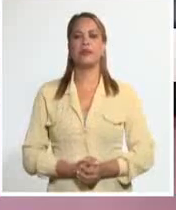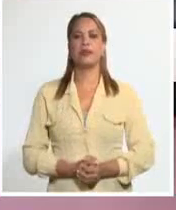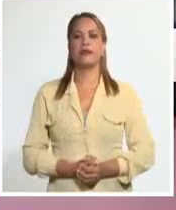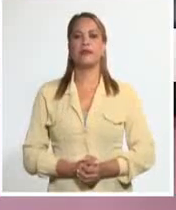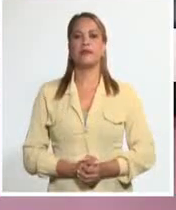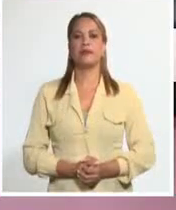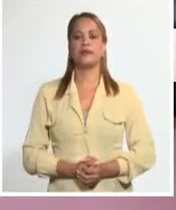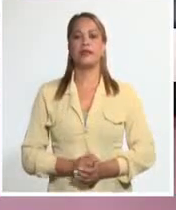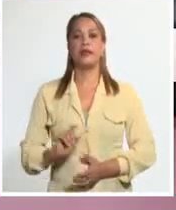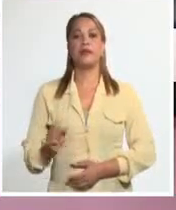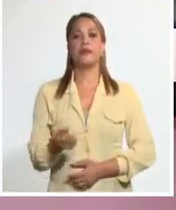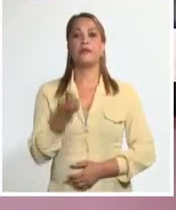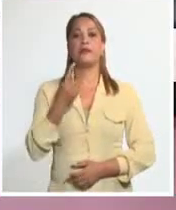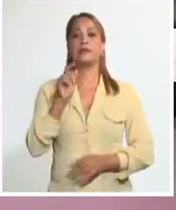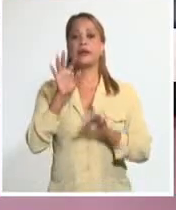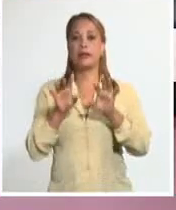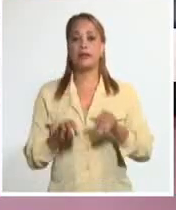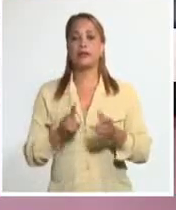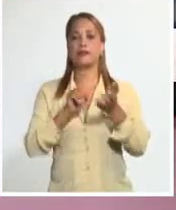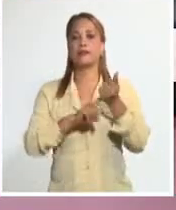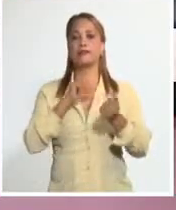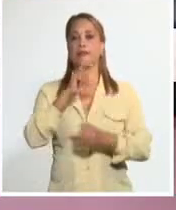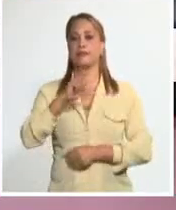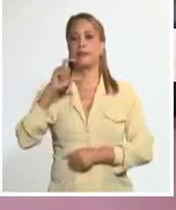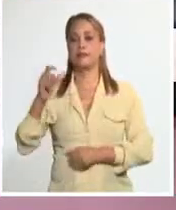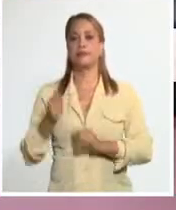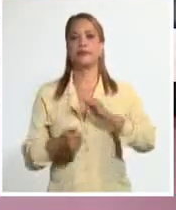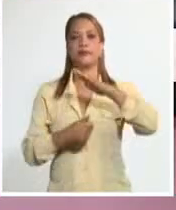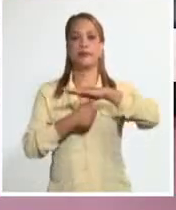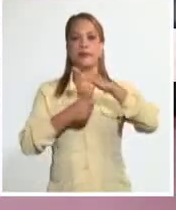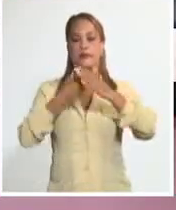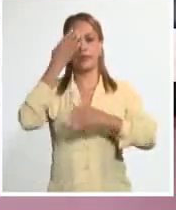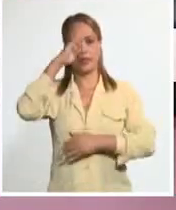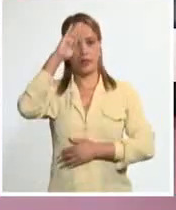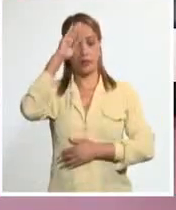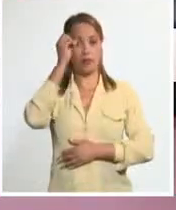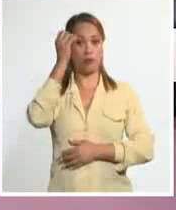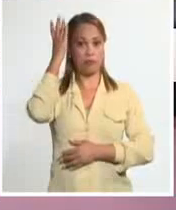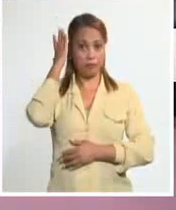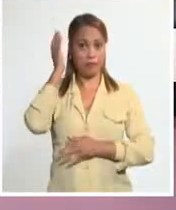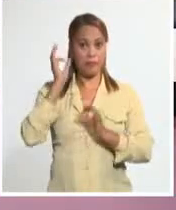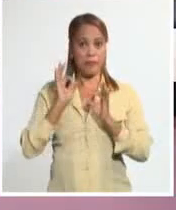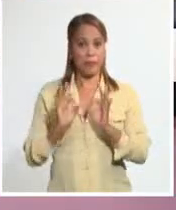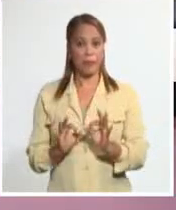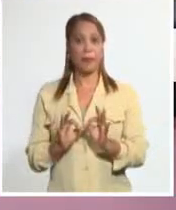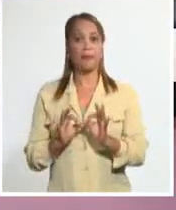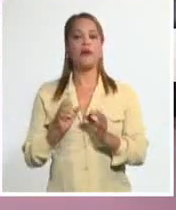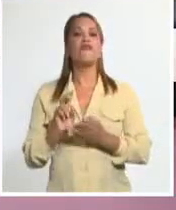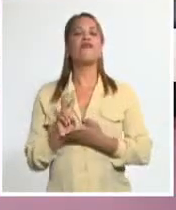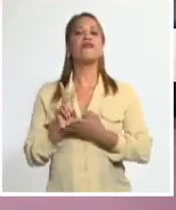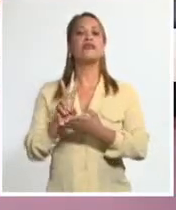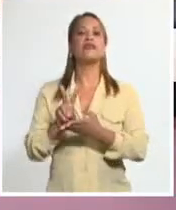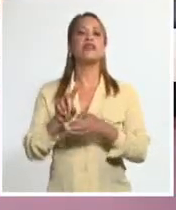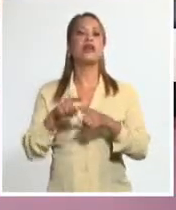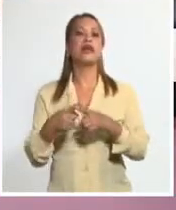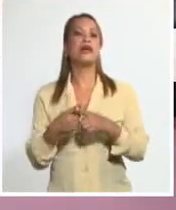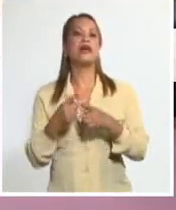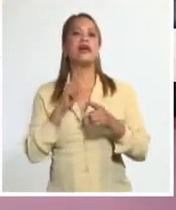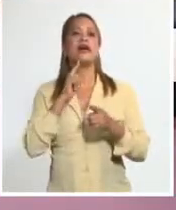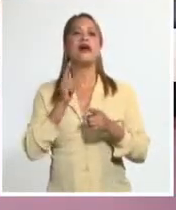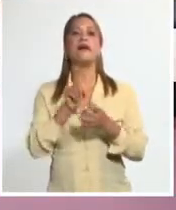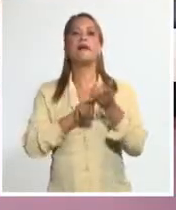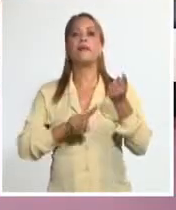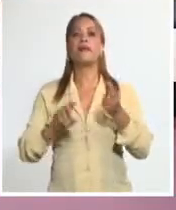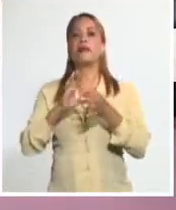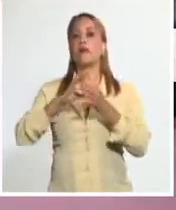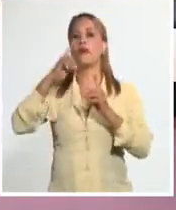En presencia del primer secretario del Comité Central del Partido y presidente de la República, Miguel Díaz Canel Bermúdez, y dirigida por el miembro